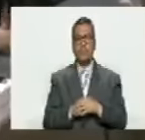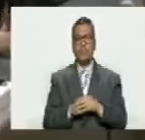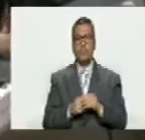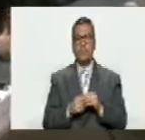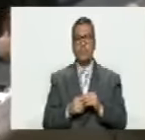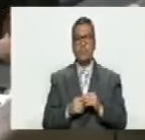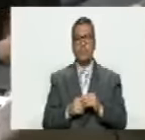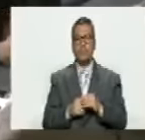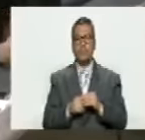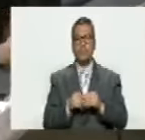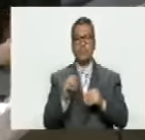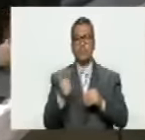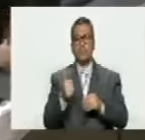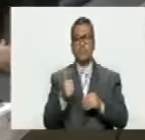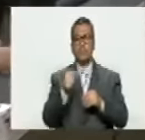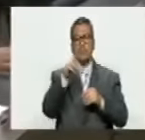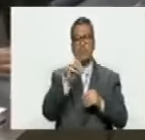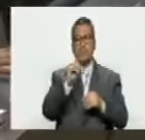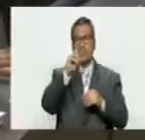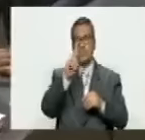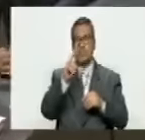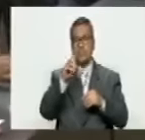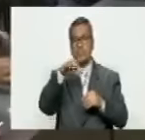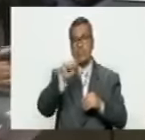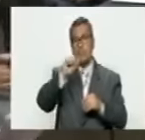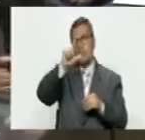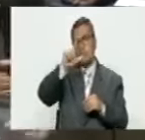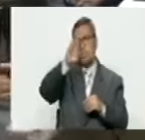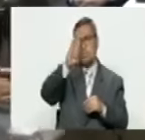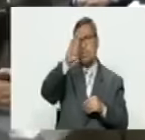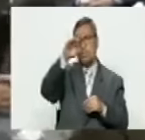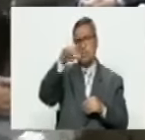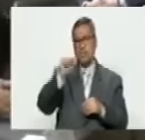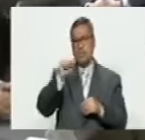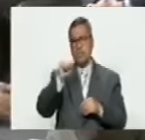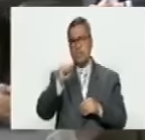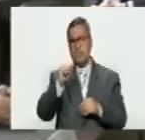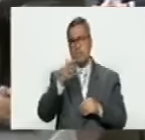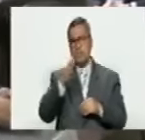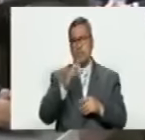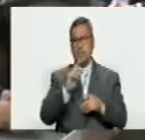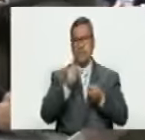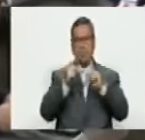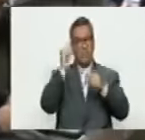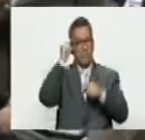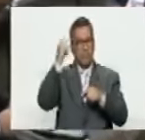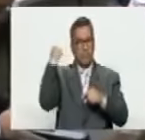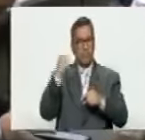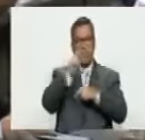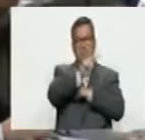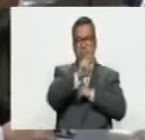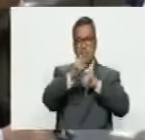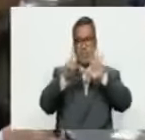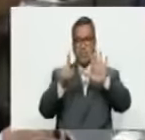decima primera cumbre del ALBA de hace apenas unos días del 26